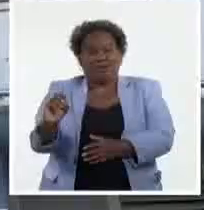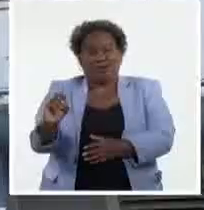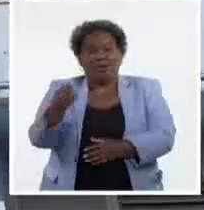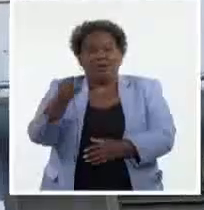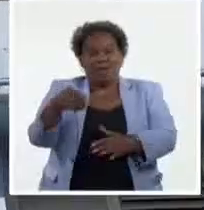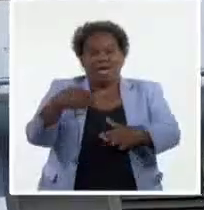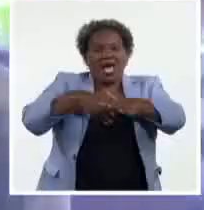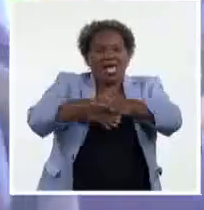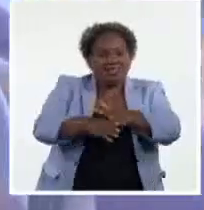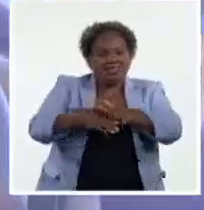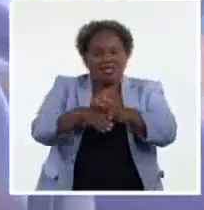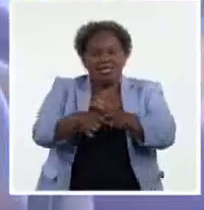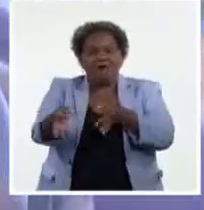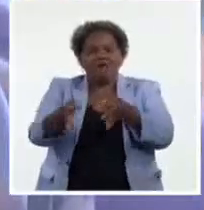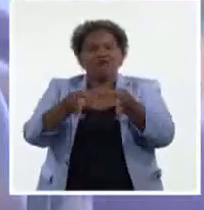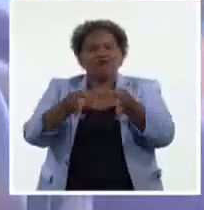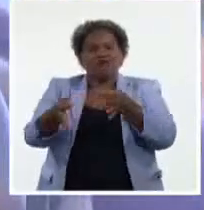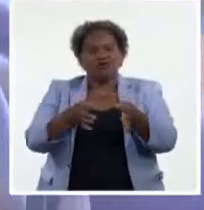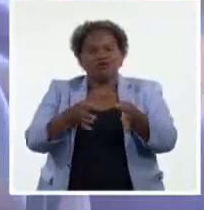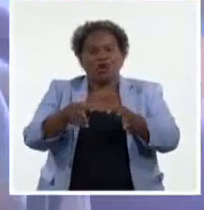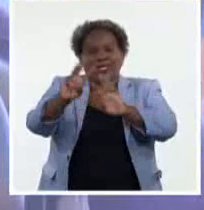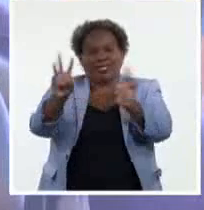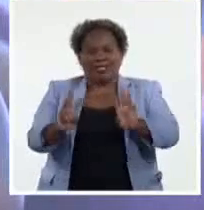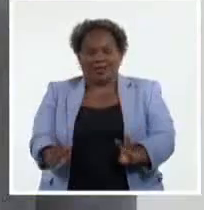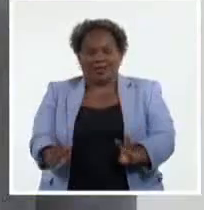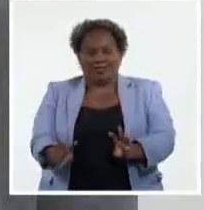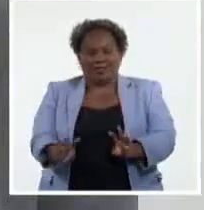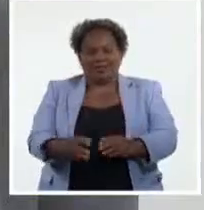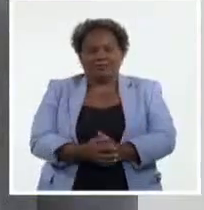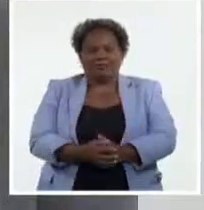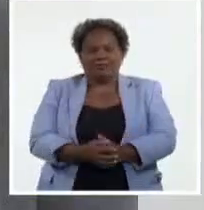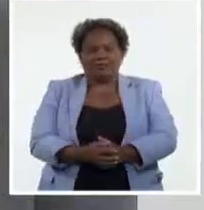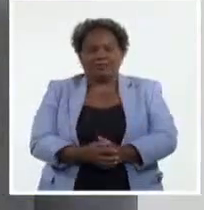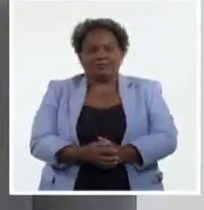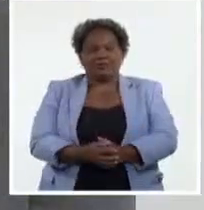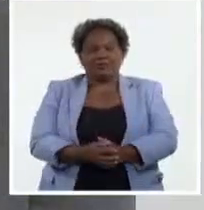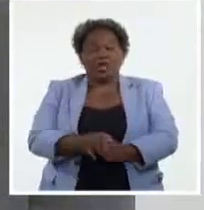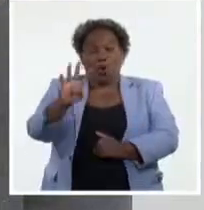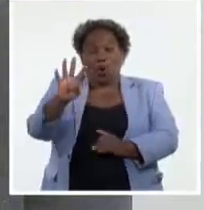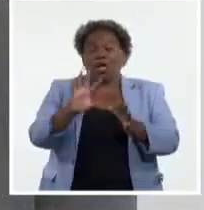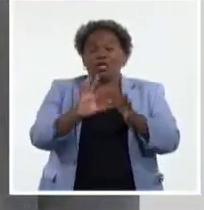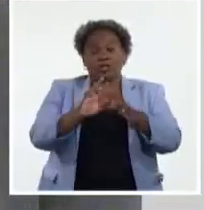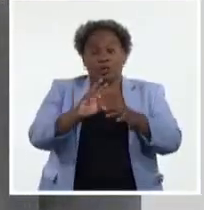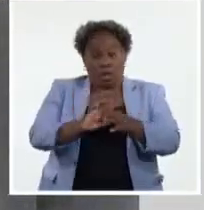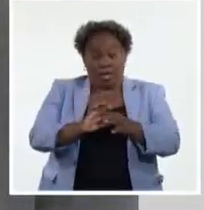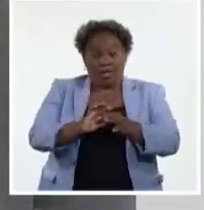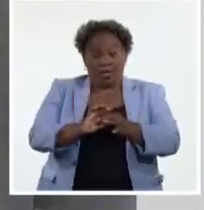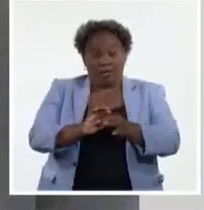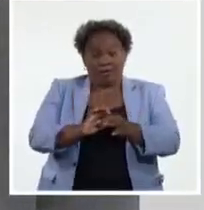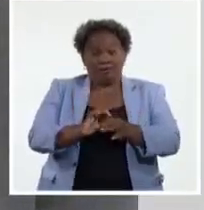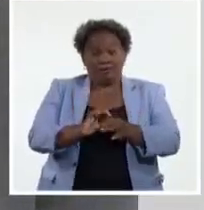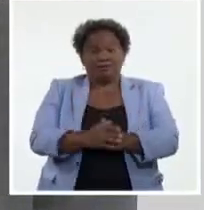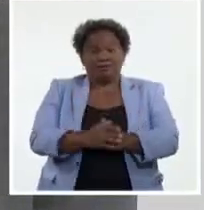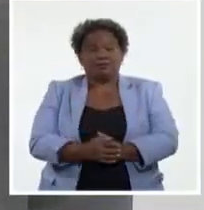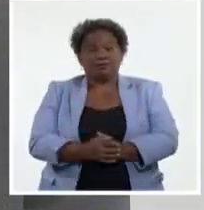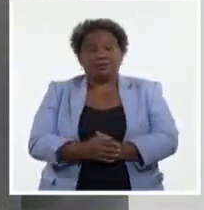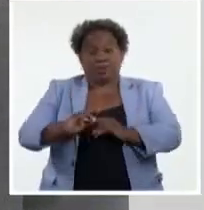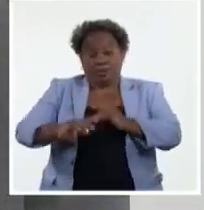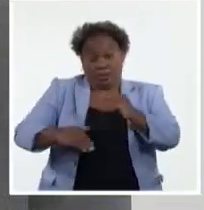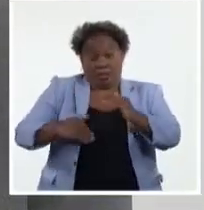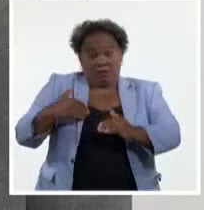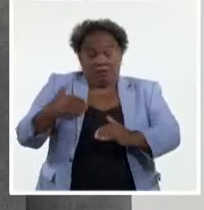funcionalidad, es decir, para navegar por Internet específicamente en 4G a través de 2100. Próximamente,